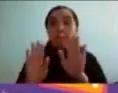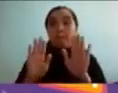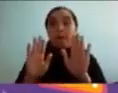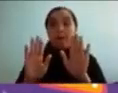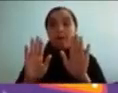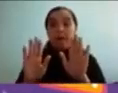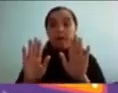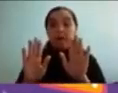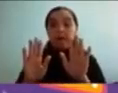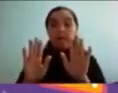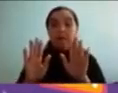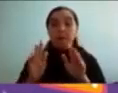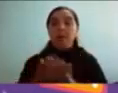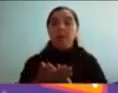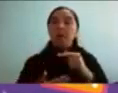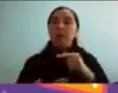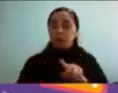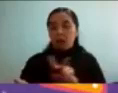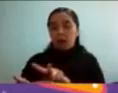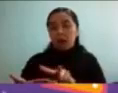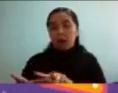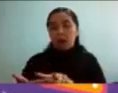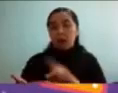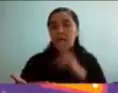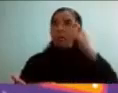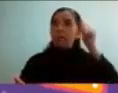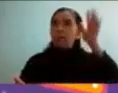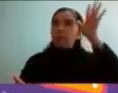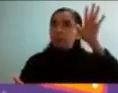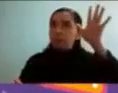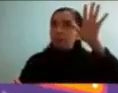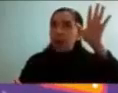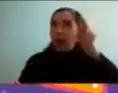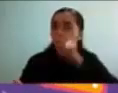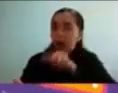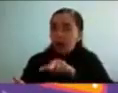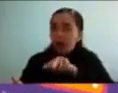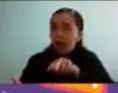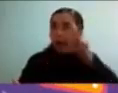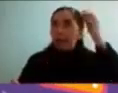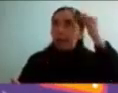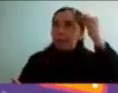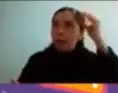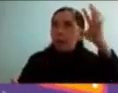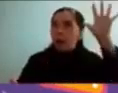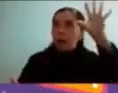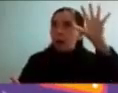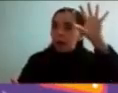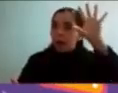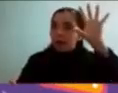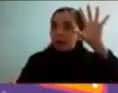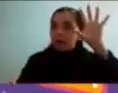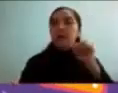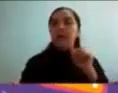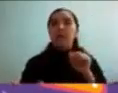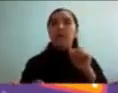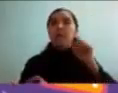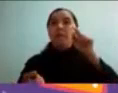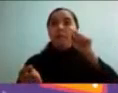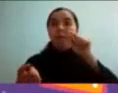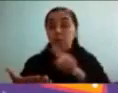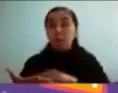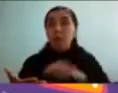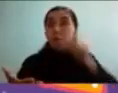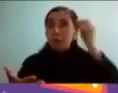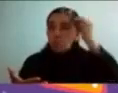visualizar un poco imaginarme cómo está pasando lo que estoy leyendo y en ese mismo visualización se me empieza a ir de nuevo